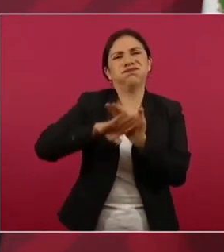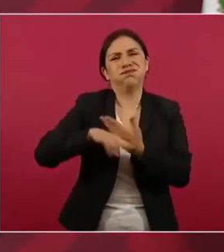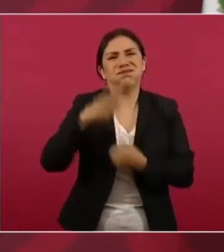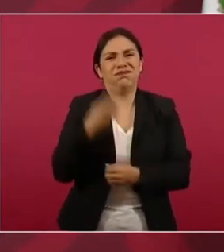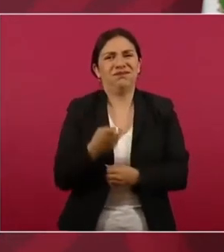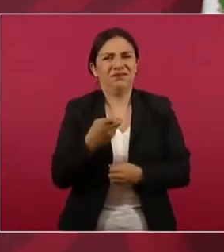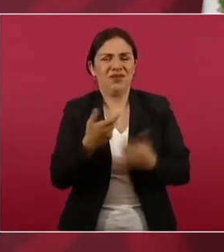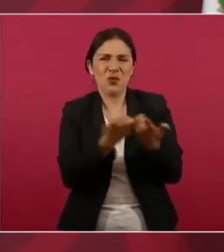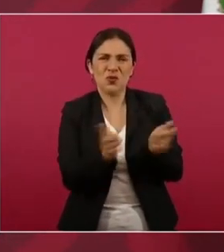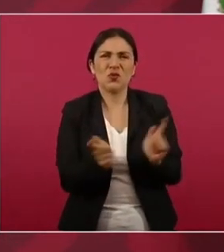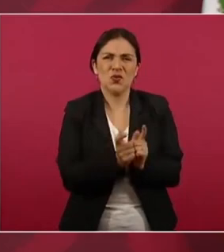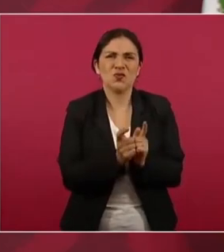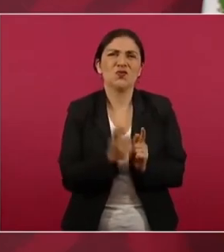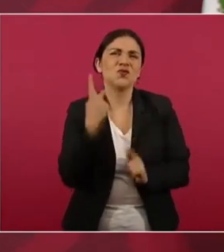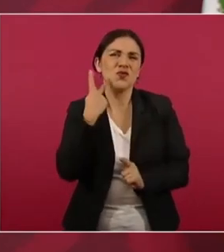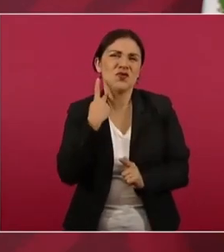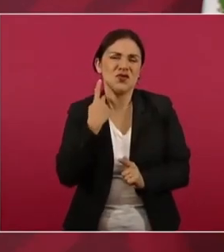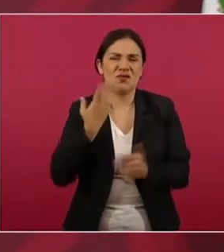pues se mantuvo.